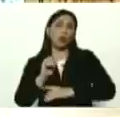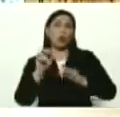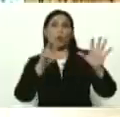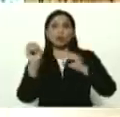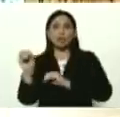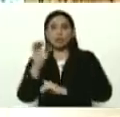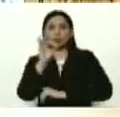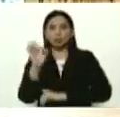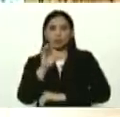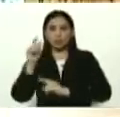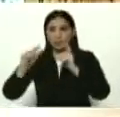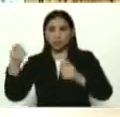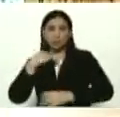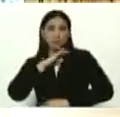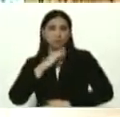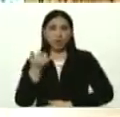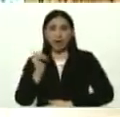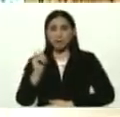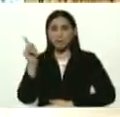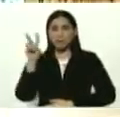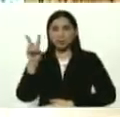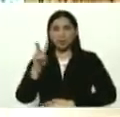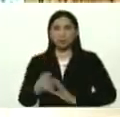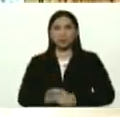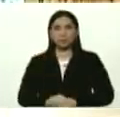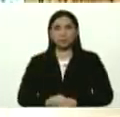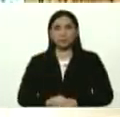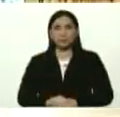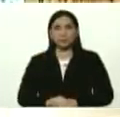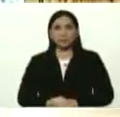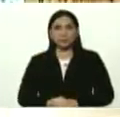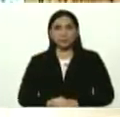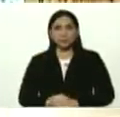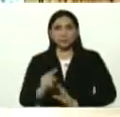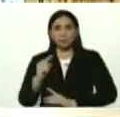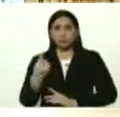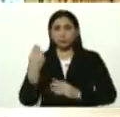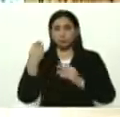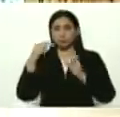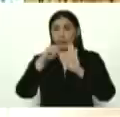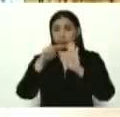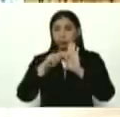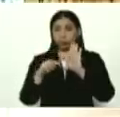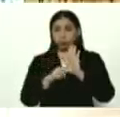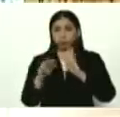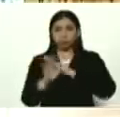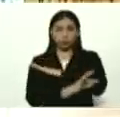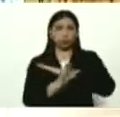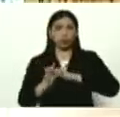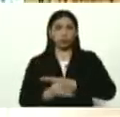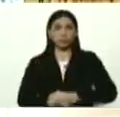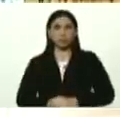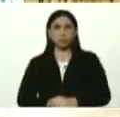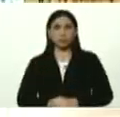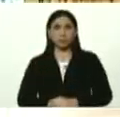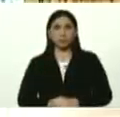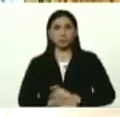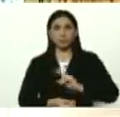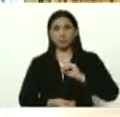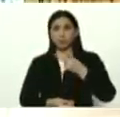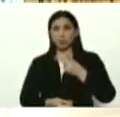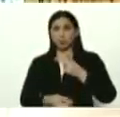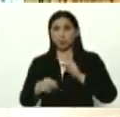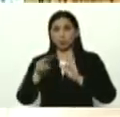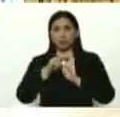de los casos que tiene Venezuela. Un primer nivel, la frontera. Un segundo